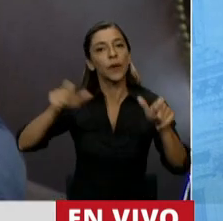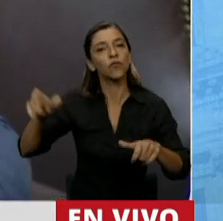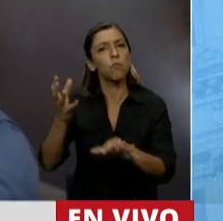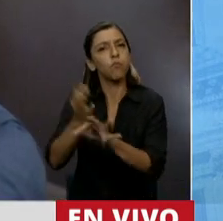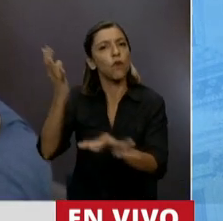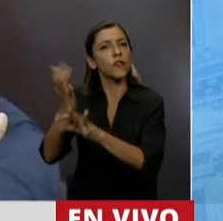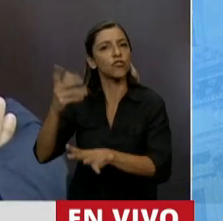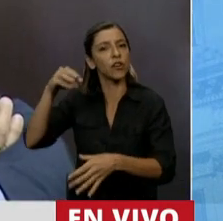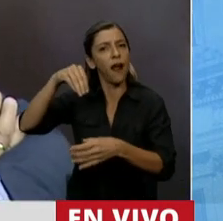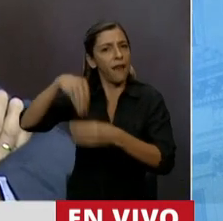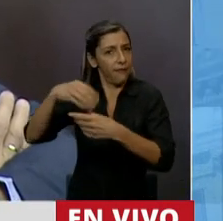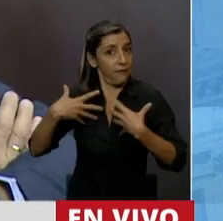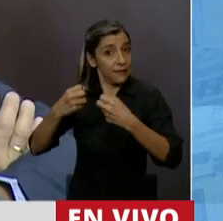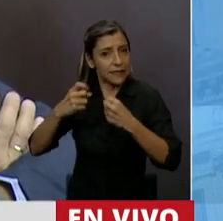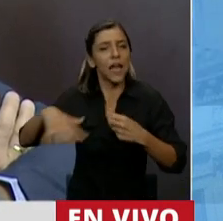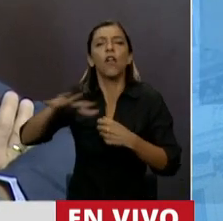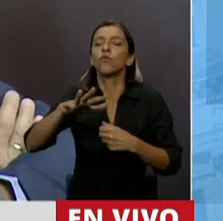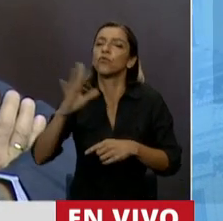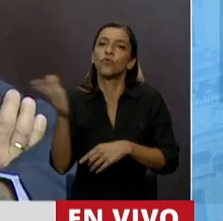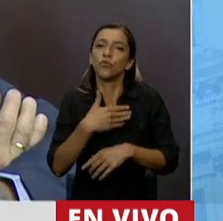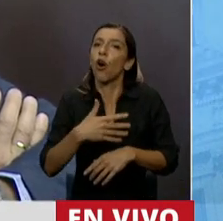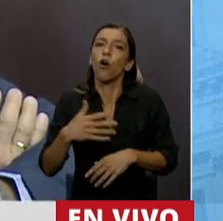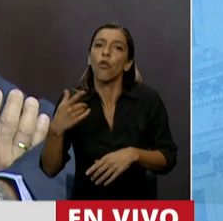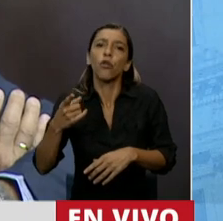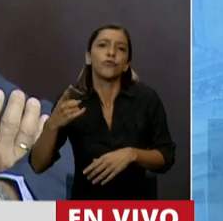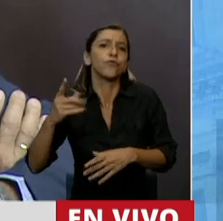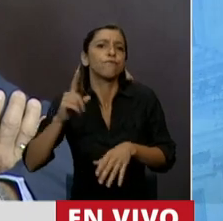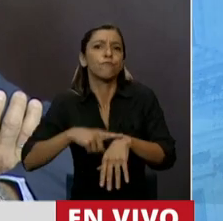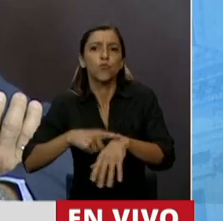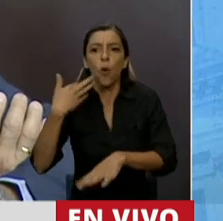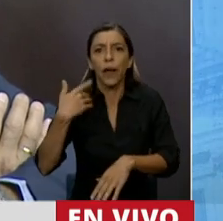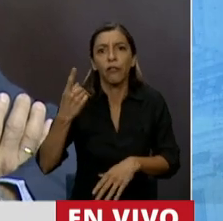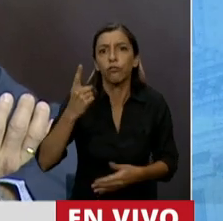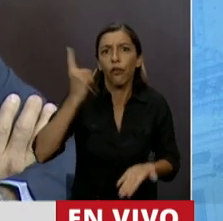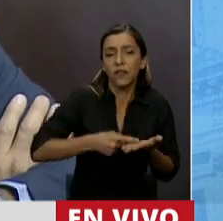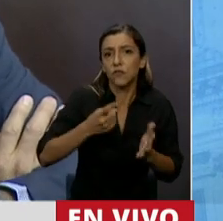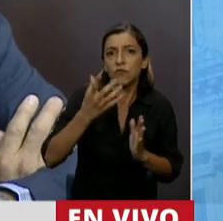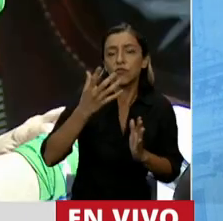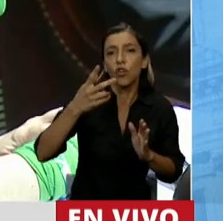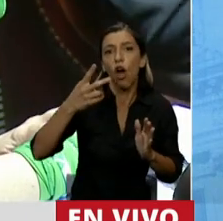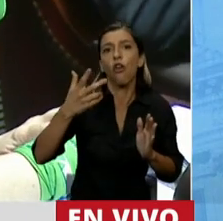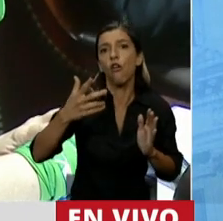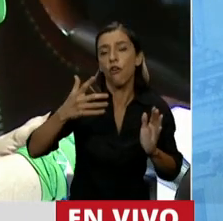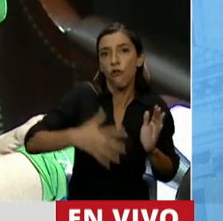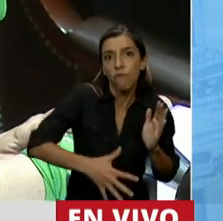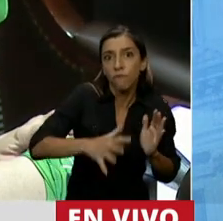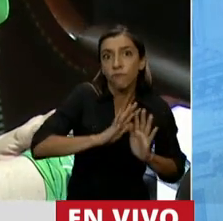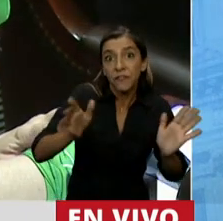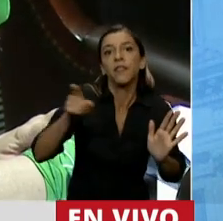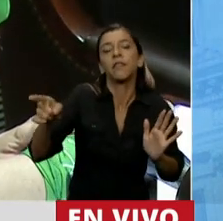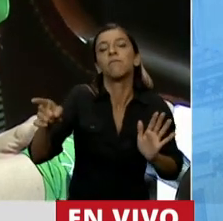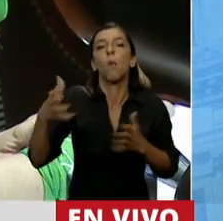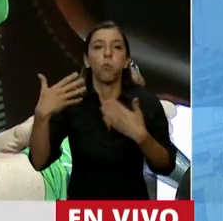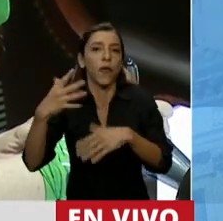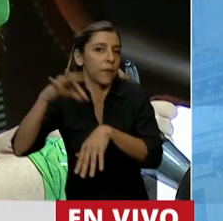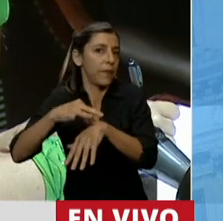intervienen de manera directa en la interrupción del embarazo tienen derecho a ejercer la objeción de conciencia, pero